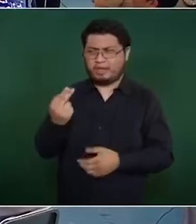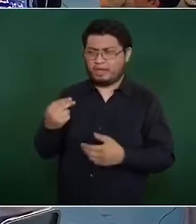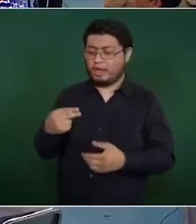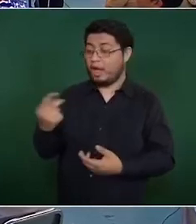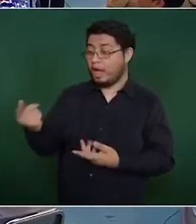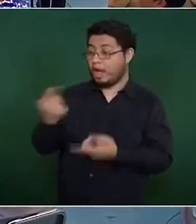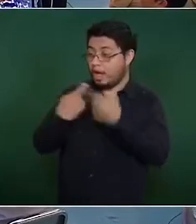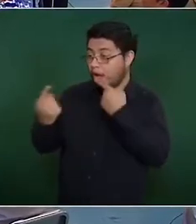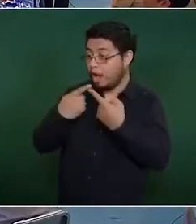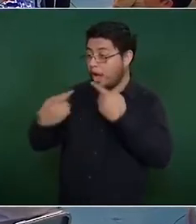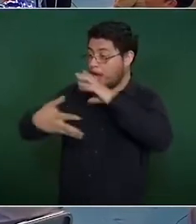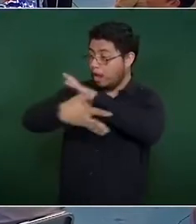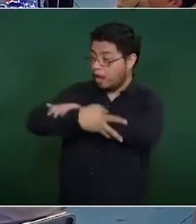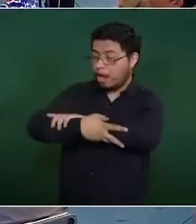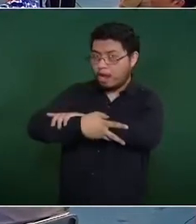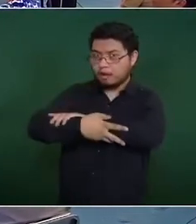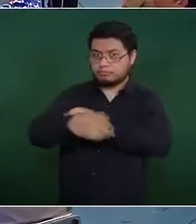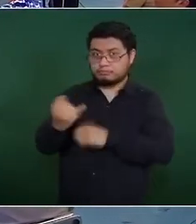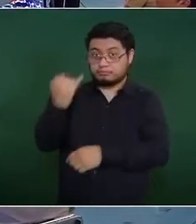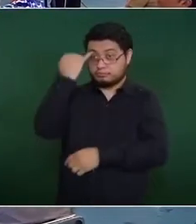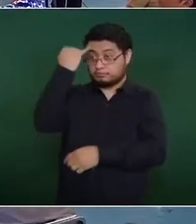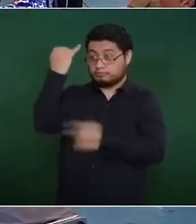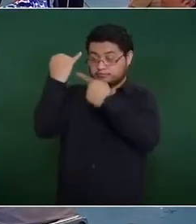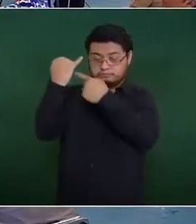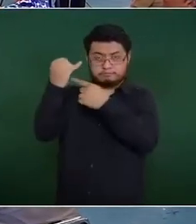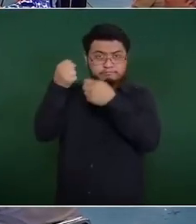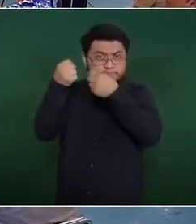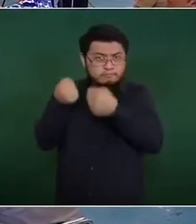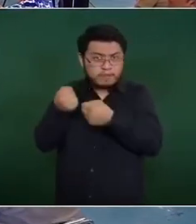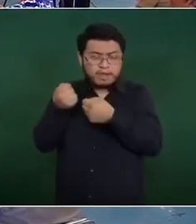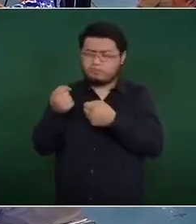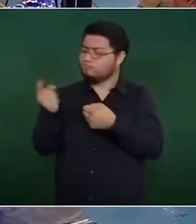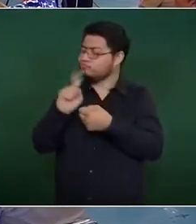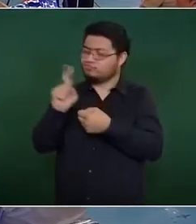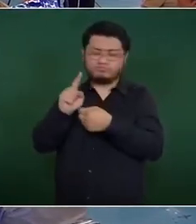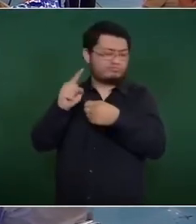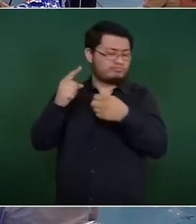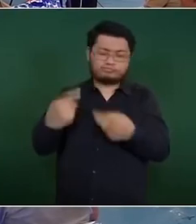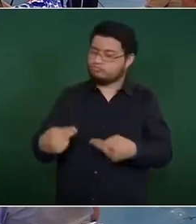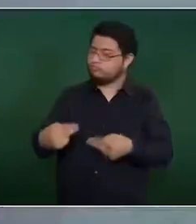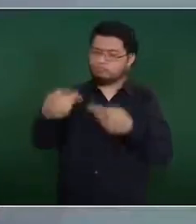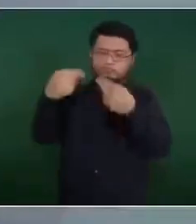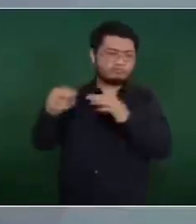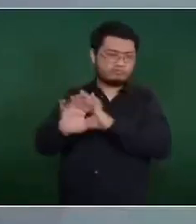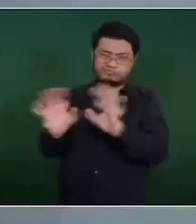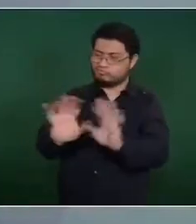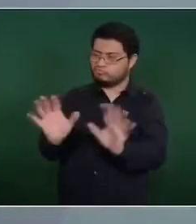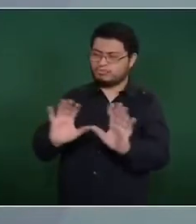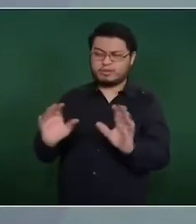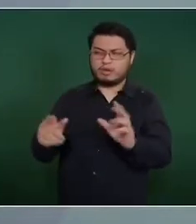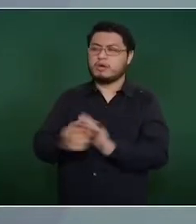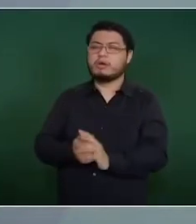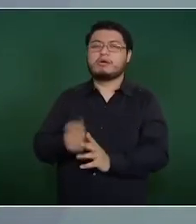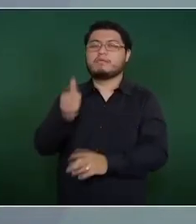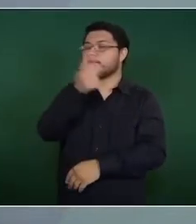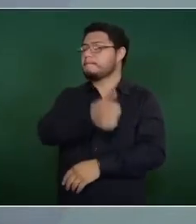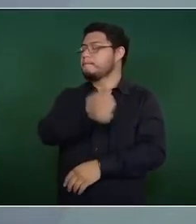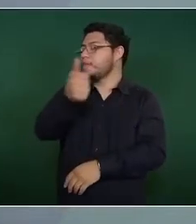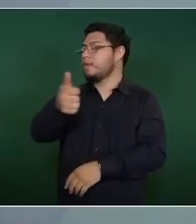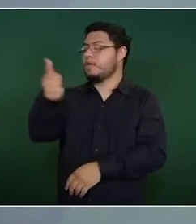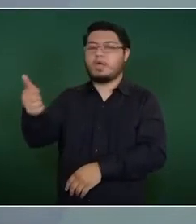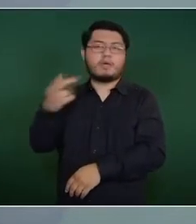Los principios no se negocian. Bueno, para sacar la reforma. No, no, Cada quien debe de asumir su